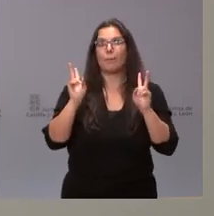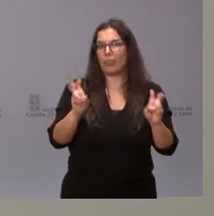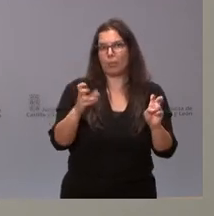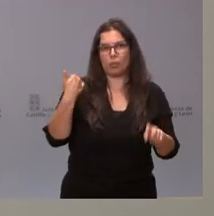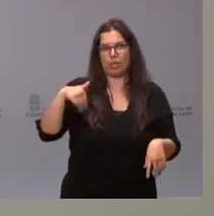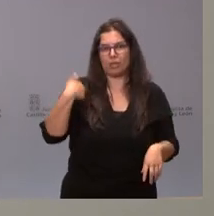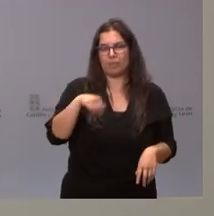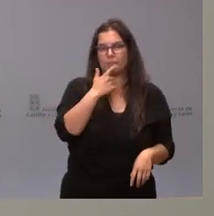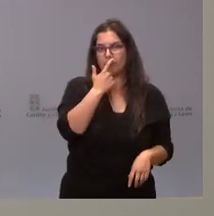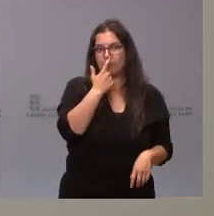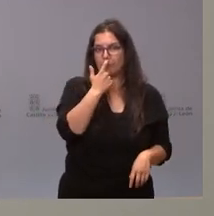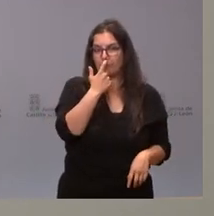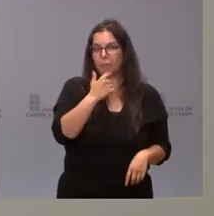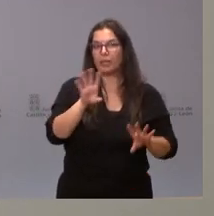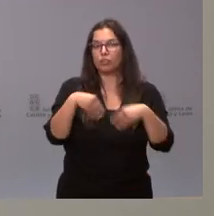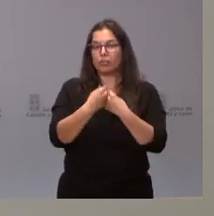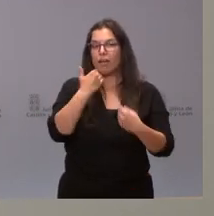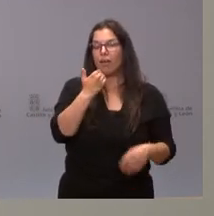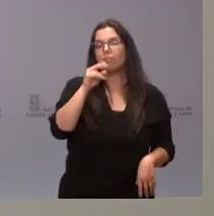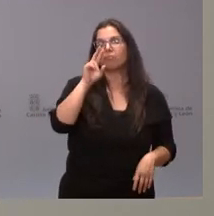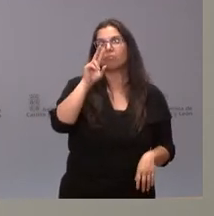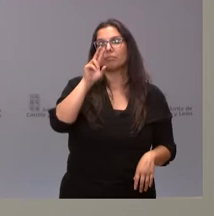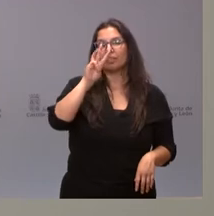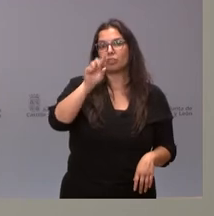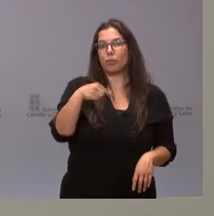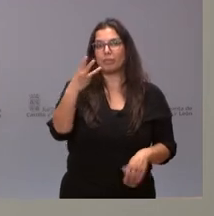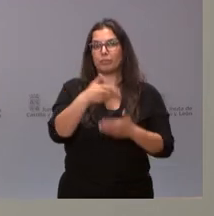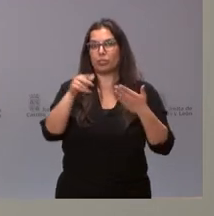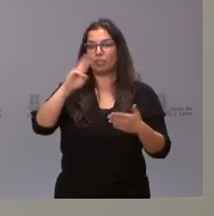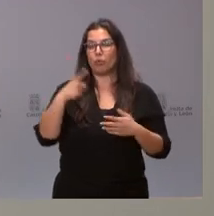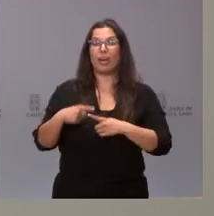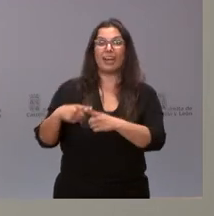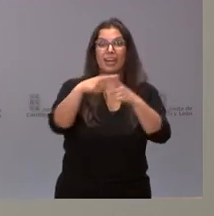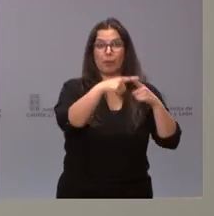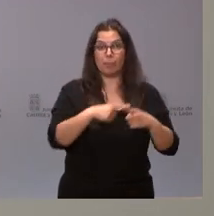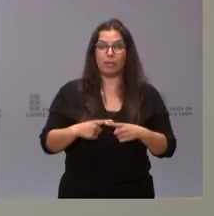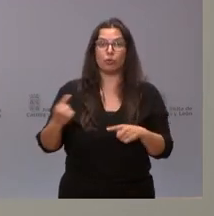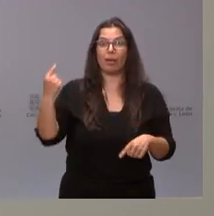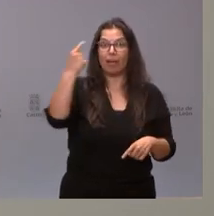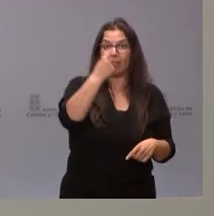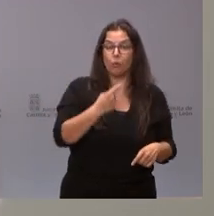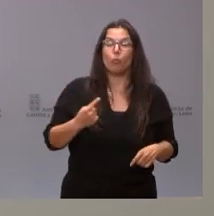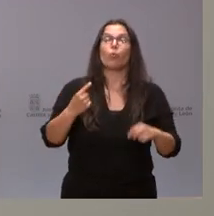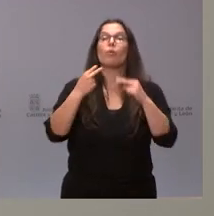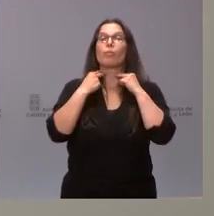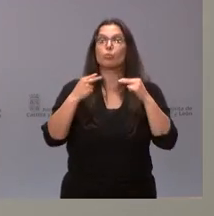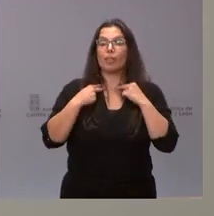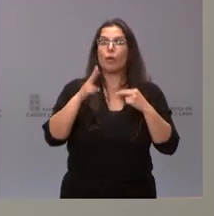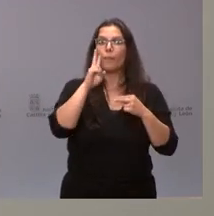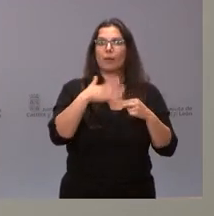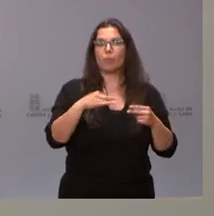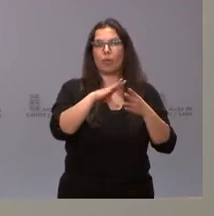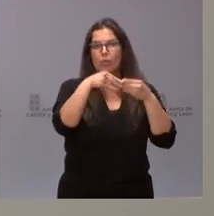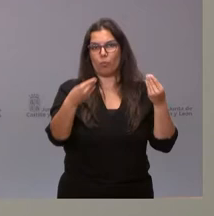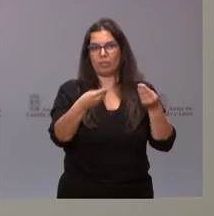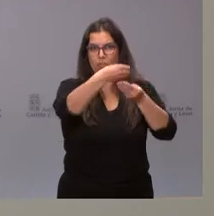Son, como les digo, 3,3 millones de euros. La distribución la tienen ustedes en la documentación de lo que corresponde a cada una de las diputaciones provinciales y,